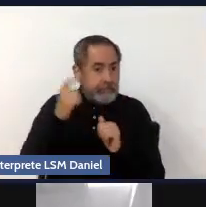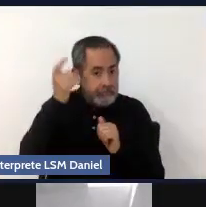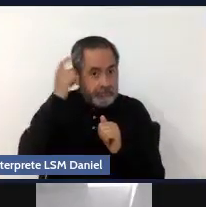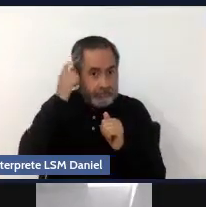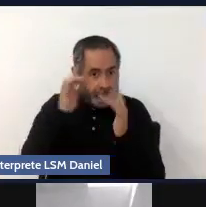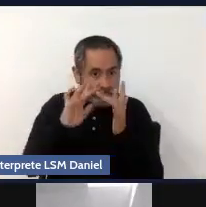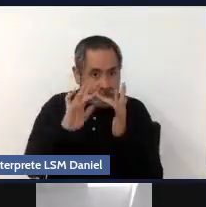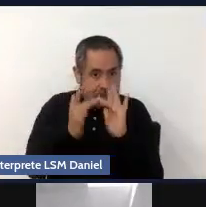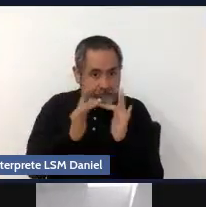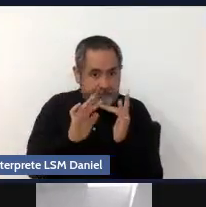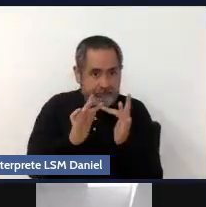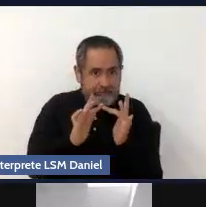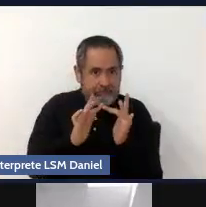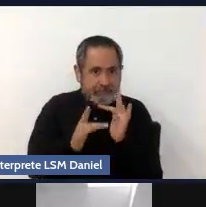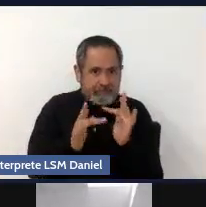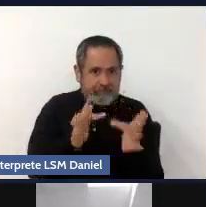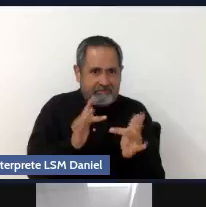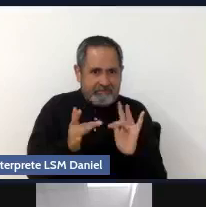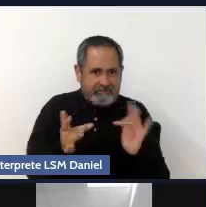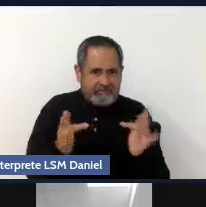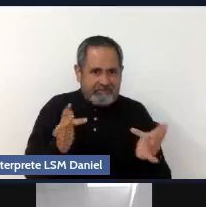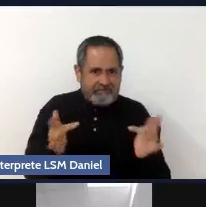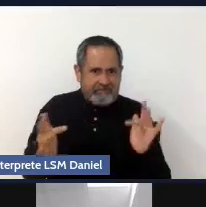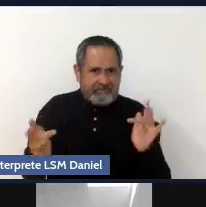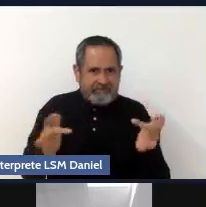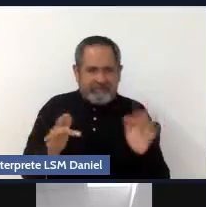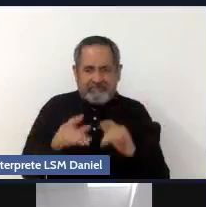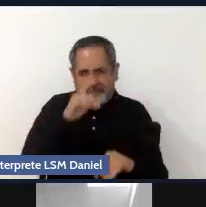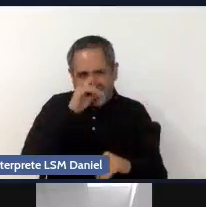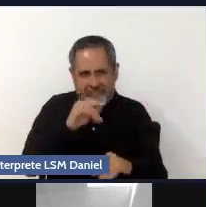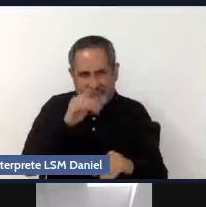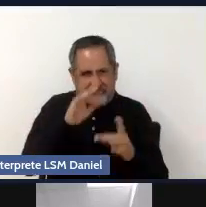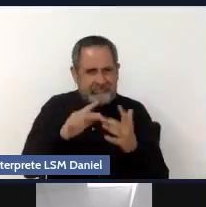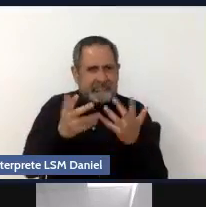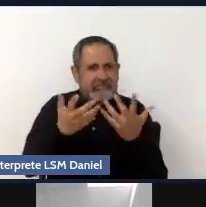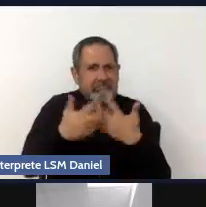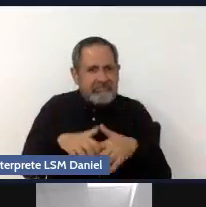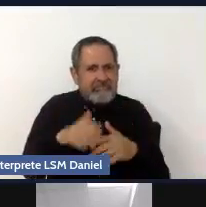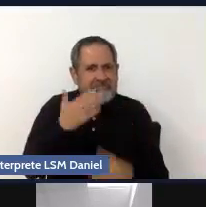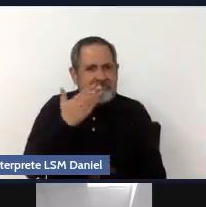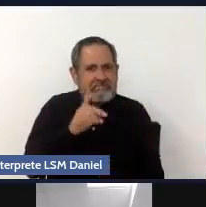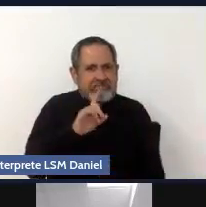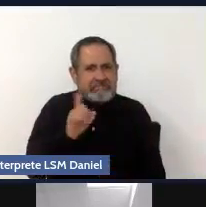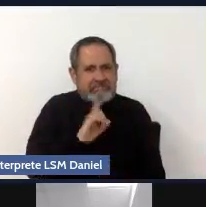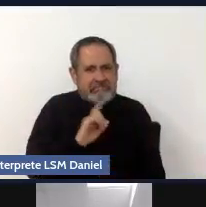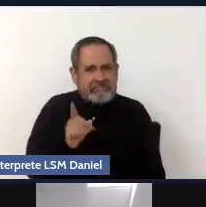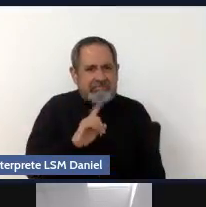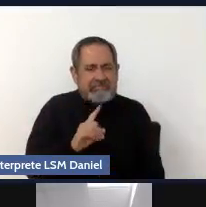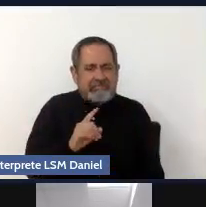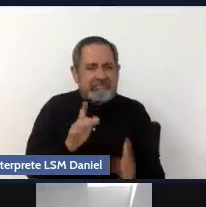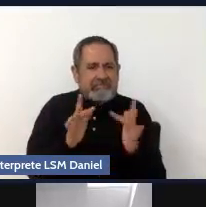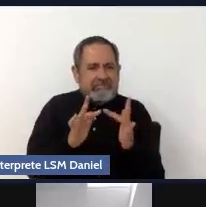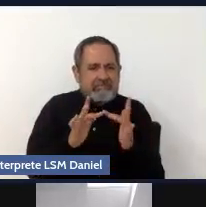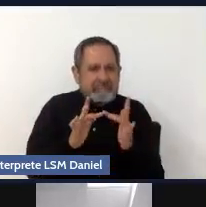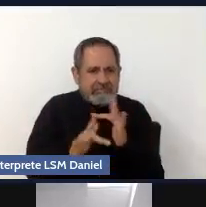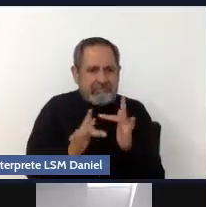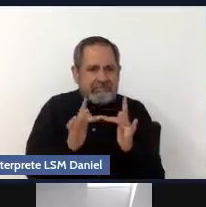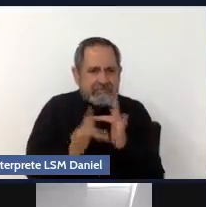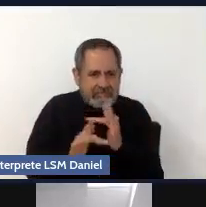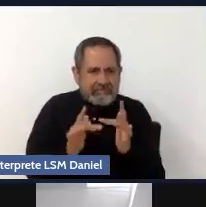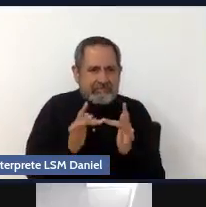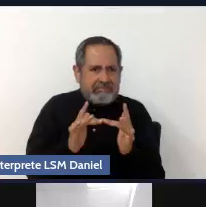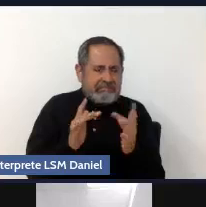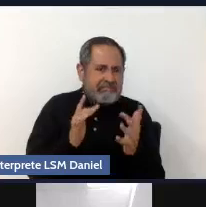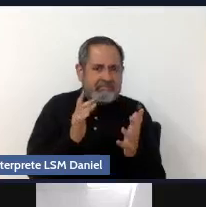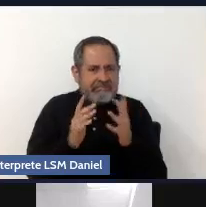que todo el funcionamiento, lo que sucede ahí en este universo que es el cerebro,